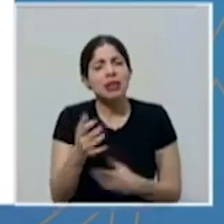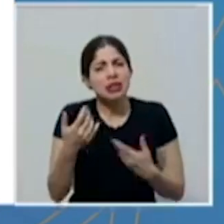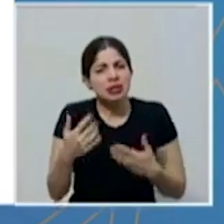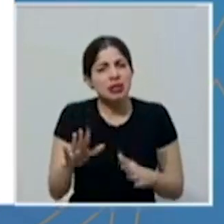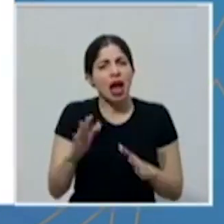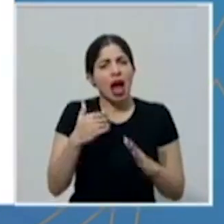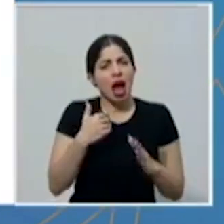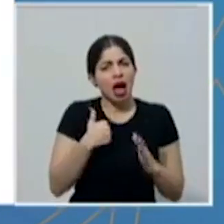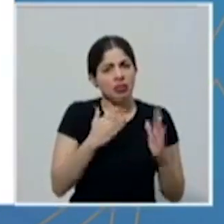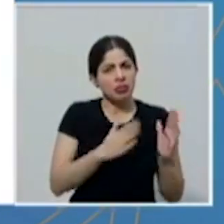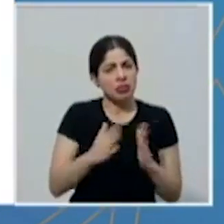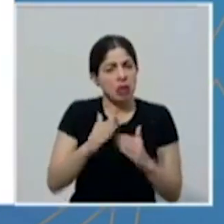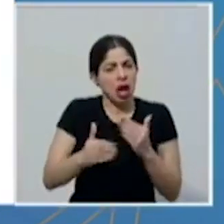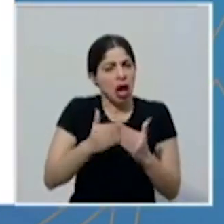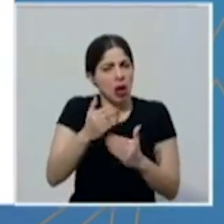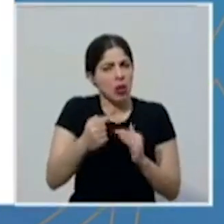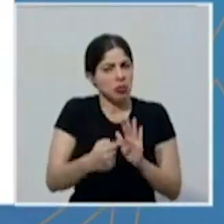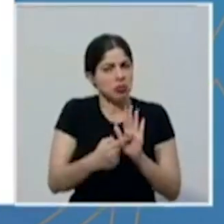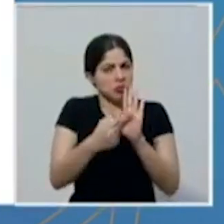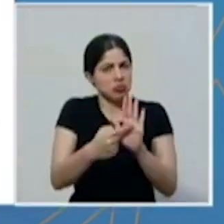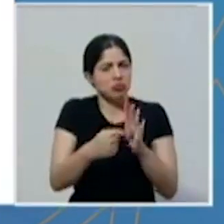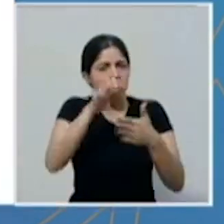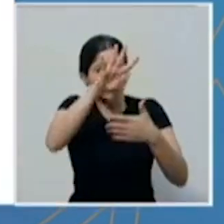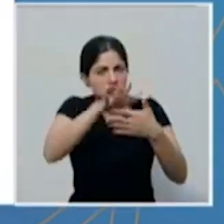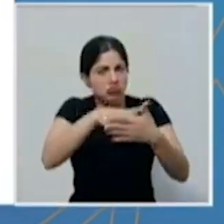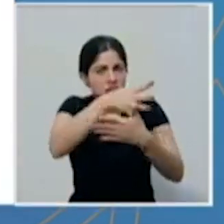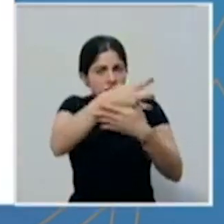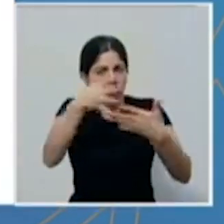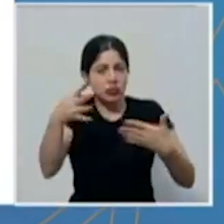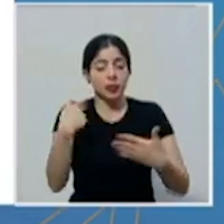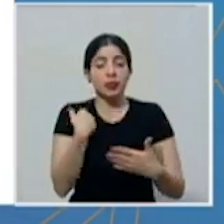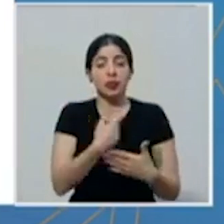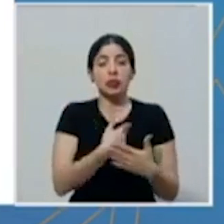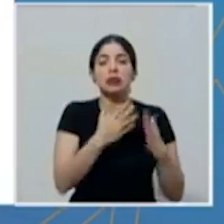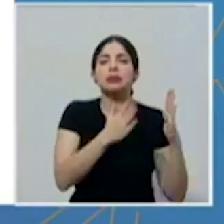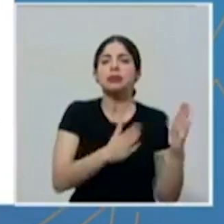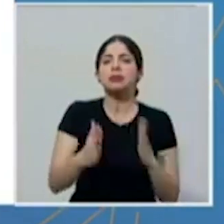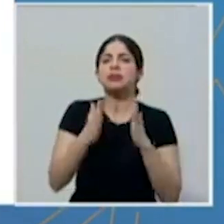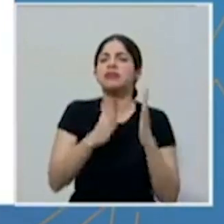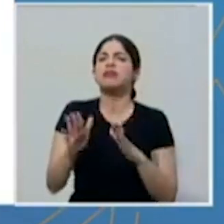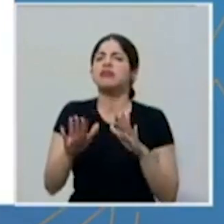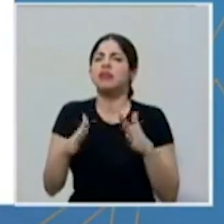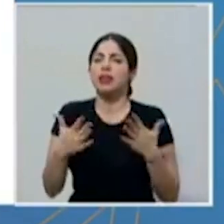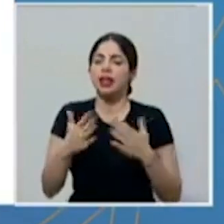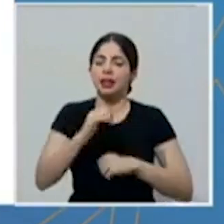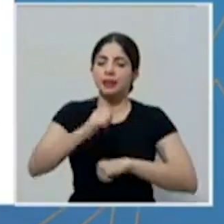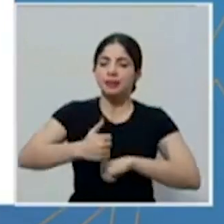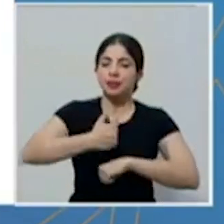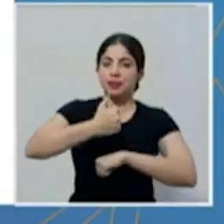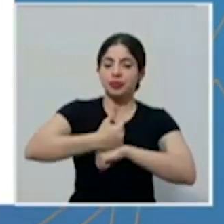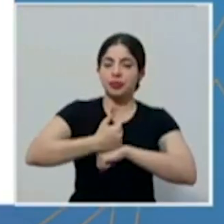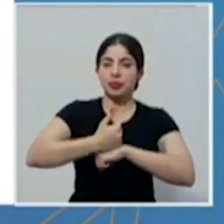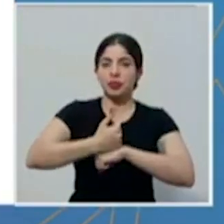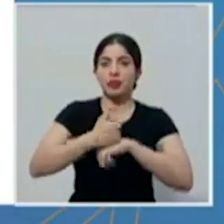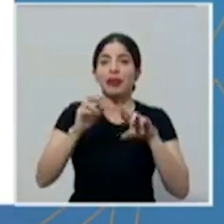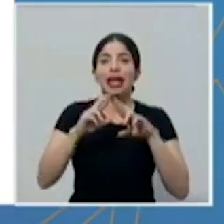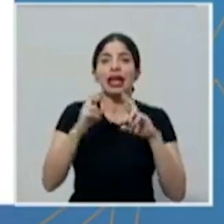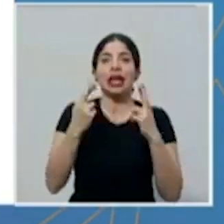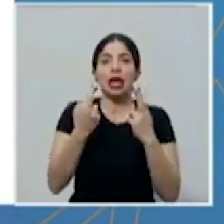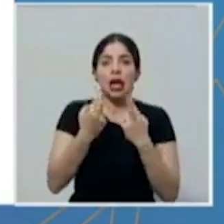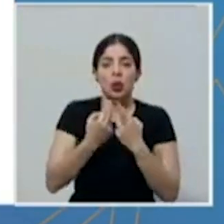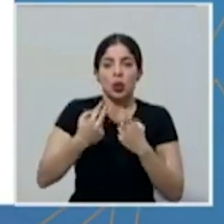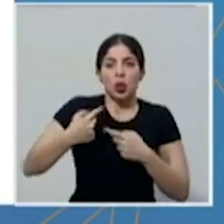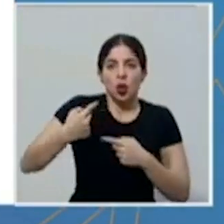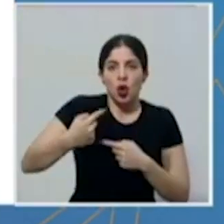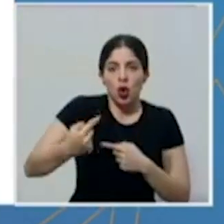previsto, y ahora vamos a ver, les vamos a mostrar un cronograma, hemos previsto organizar una serie de reuniones,